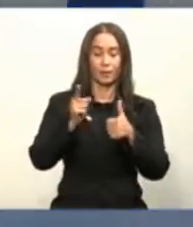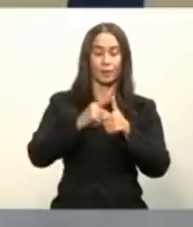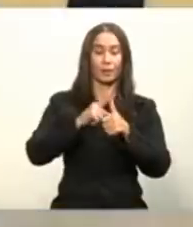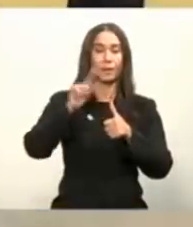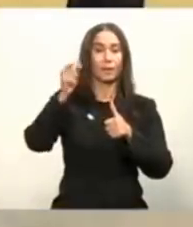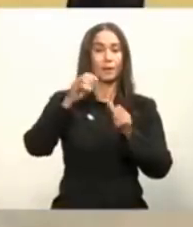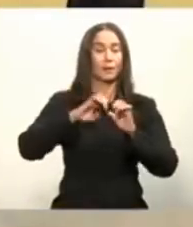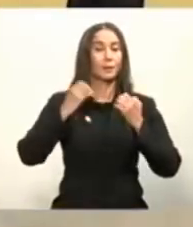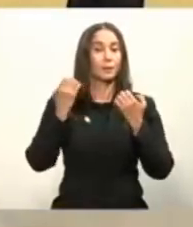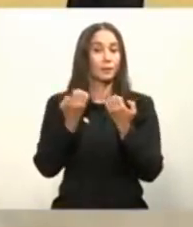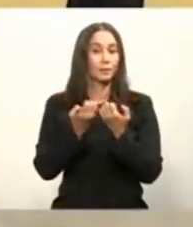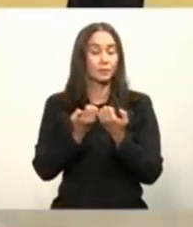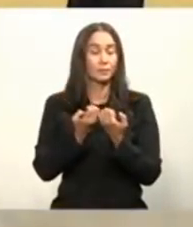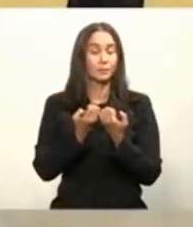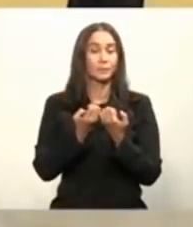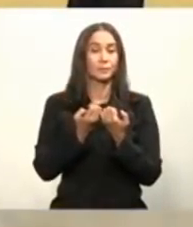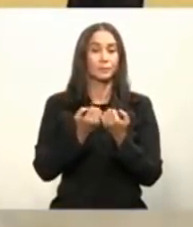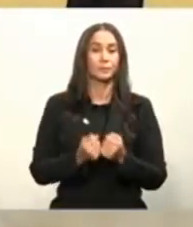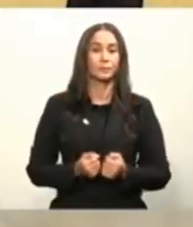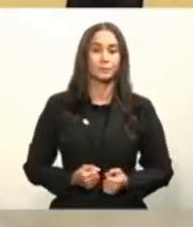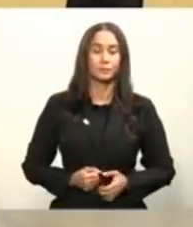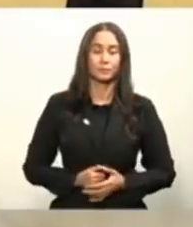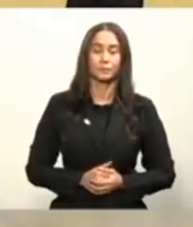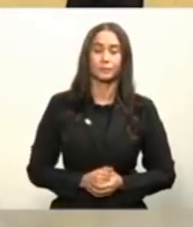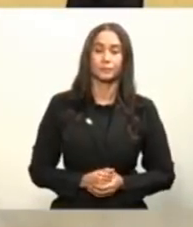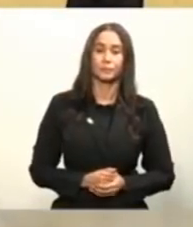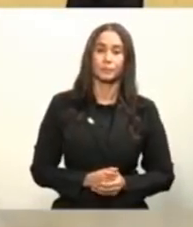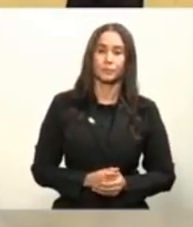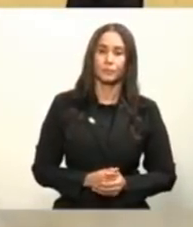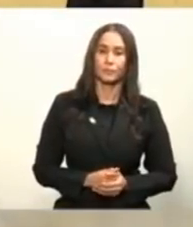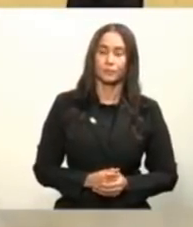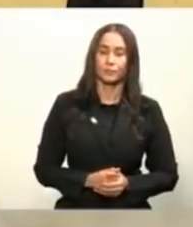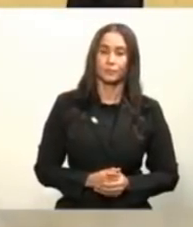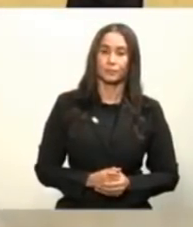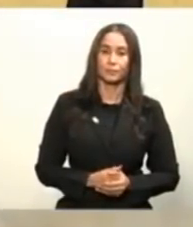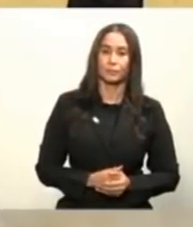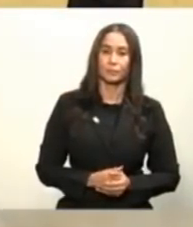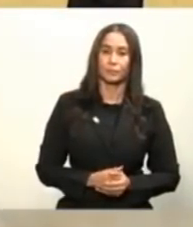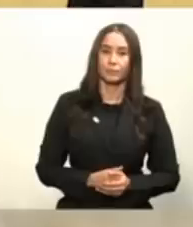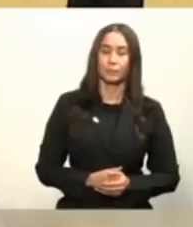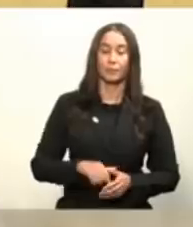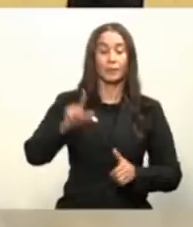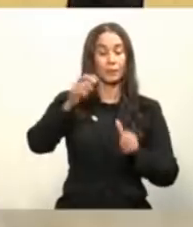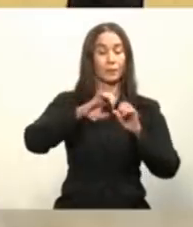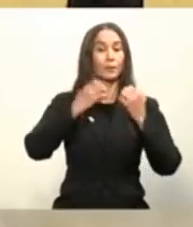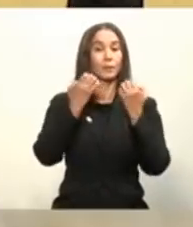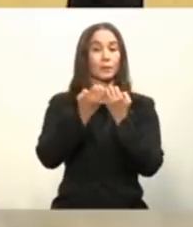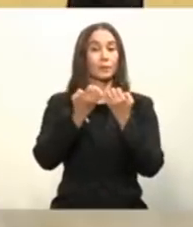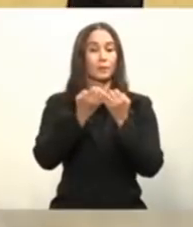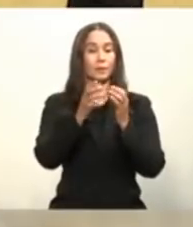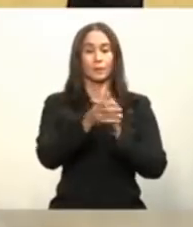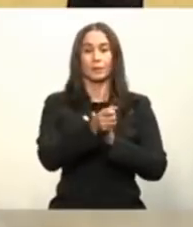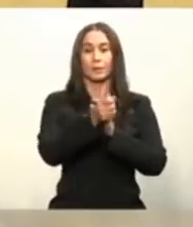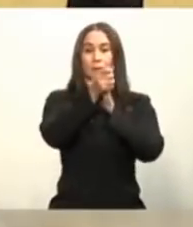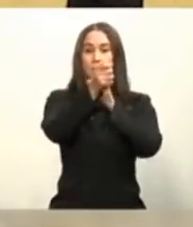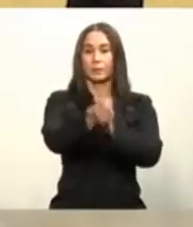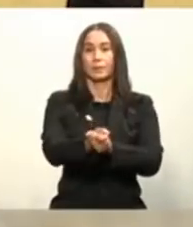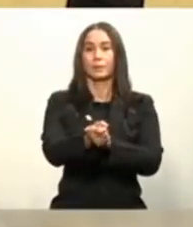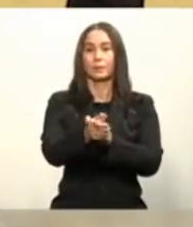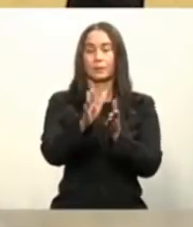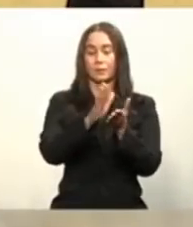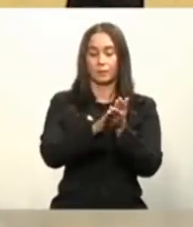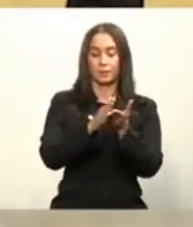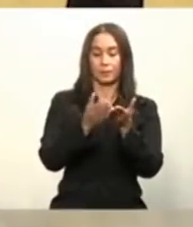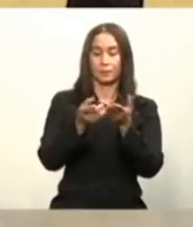figurado para manejar todo lo que es la demanda y la